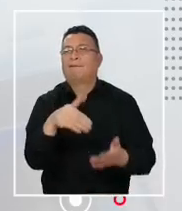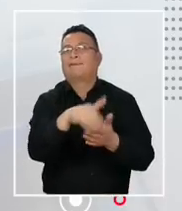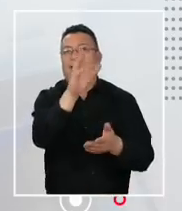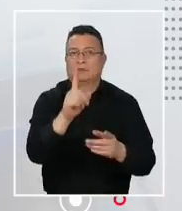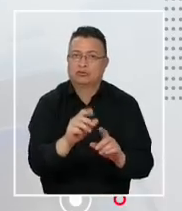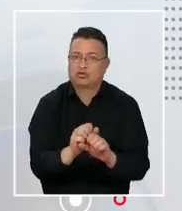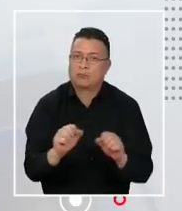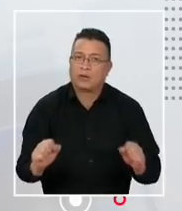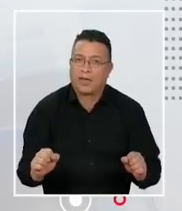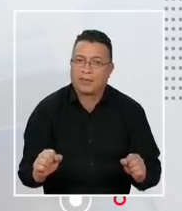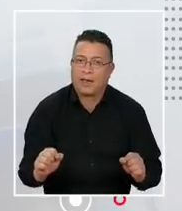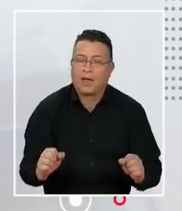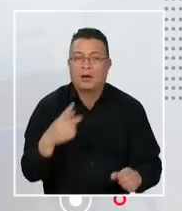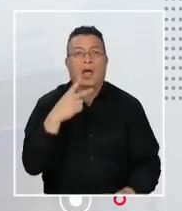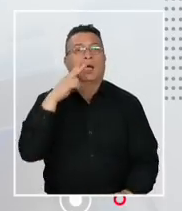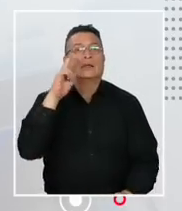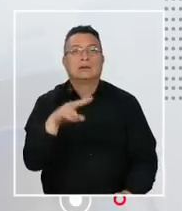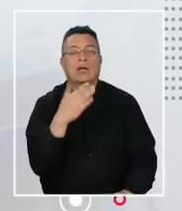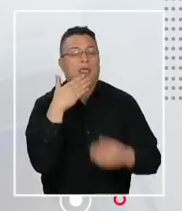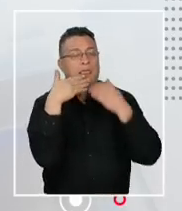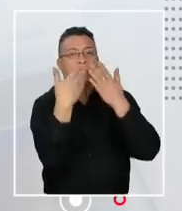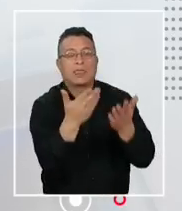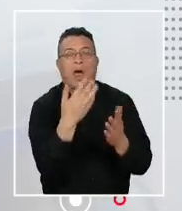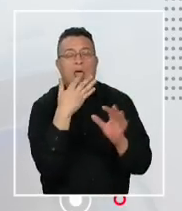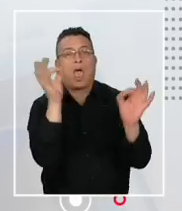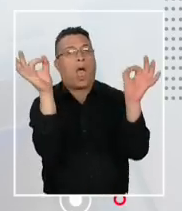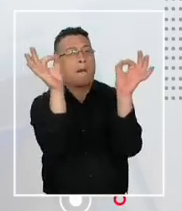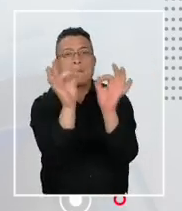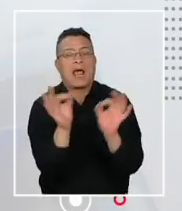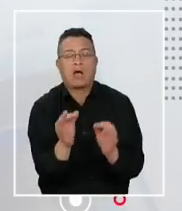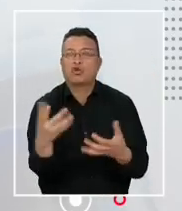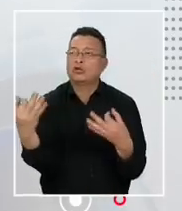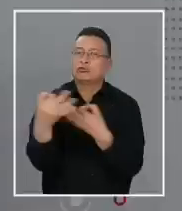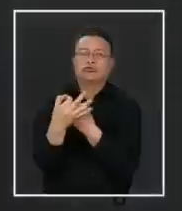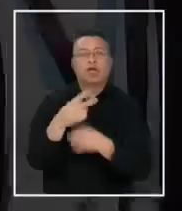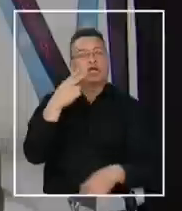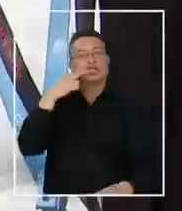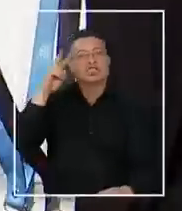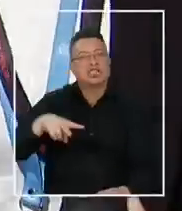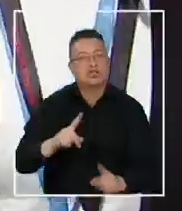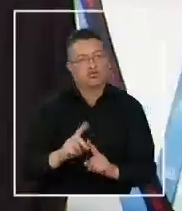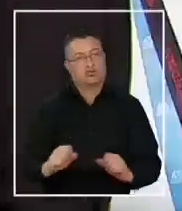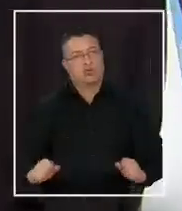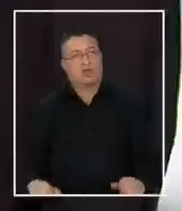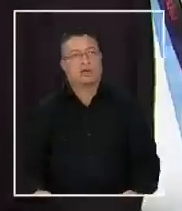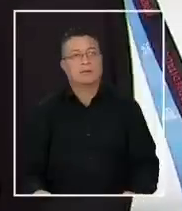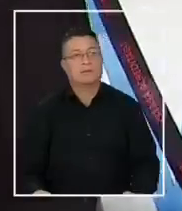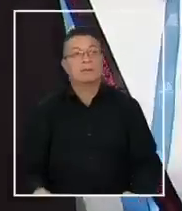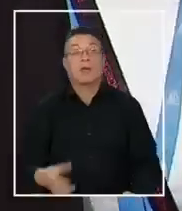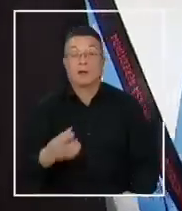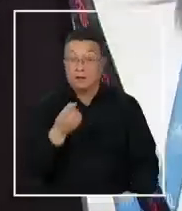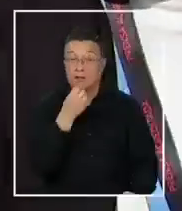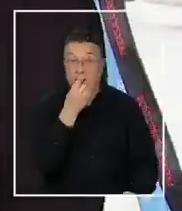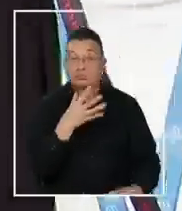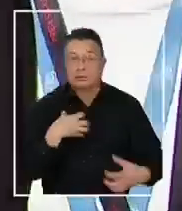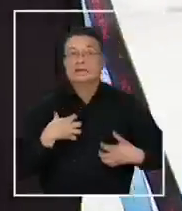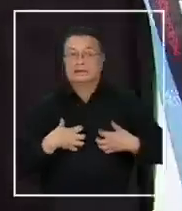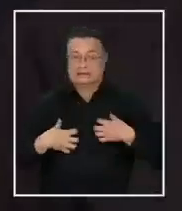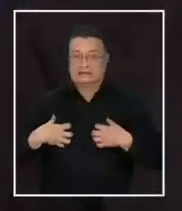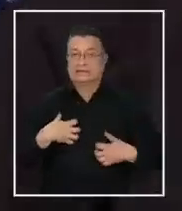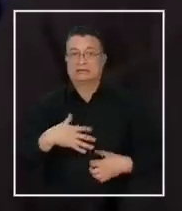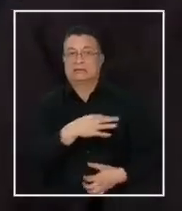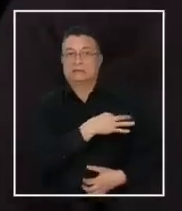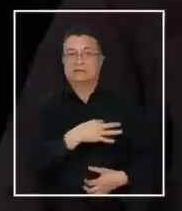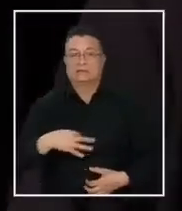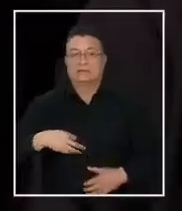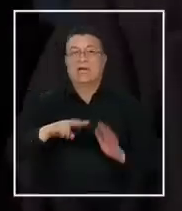sin dar ninguna justificación ni ningún argumento. Declaraciones que habrían incomodado a la ministra por